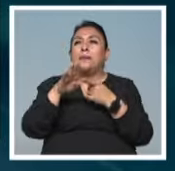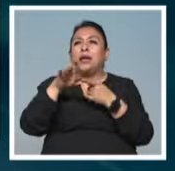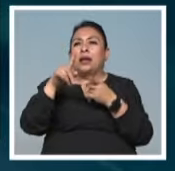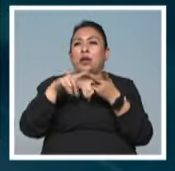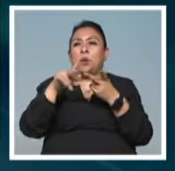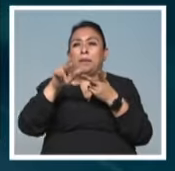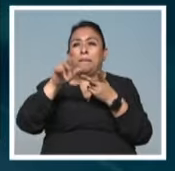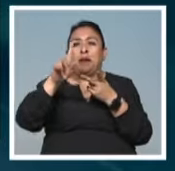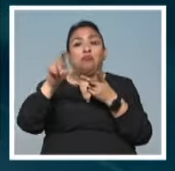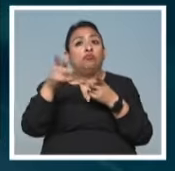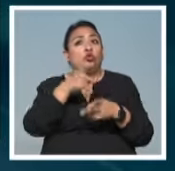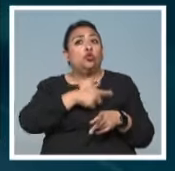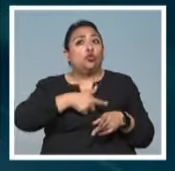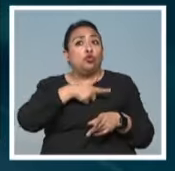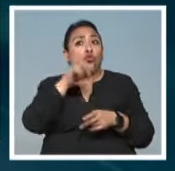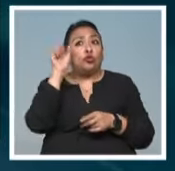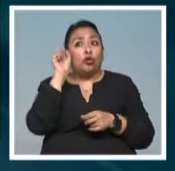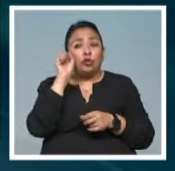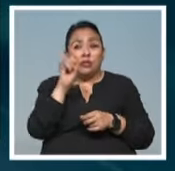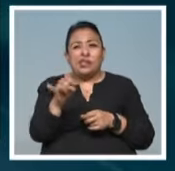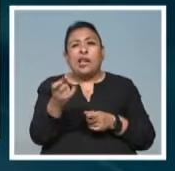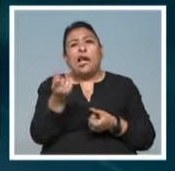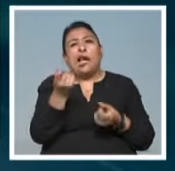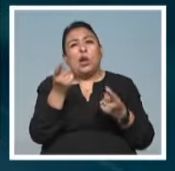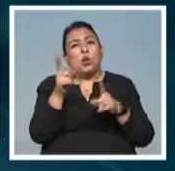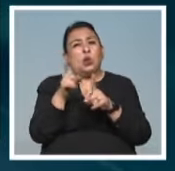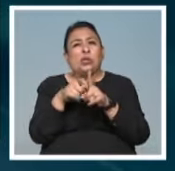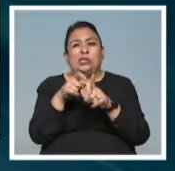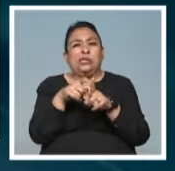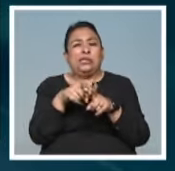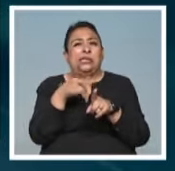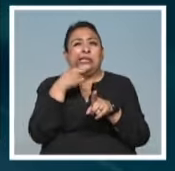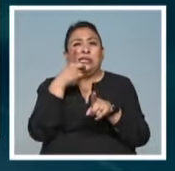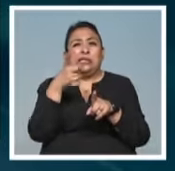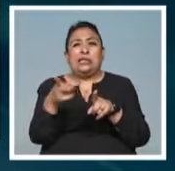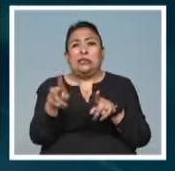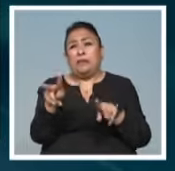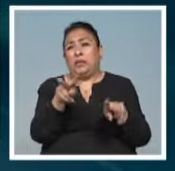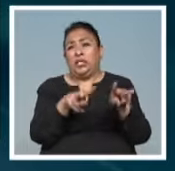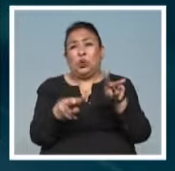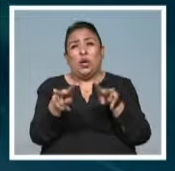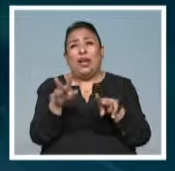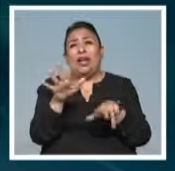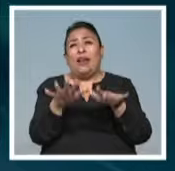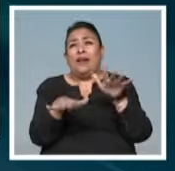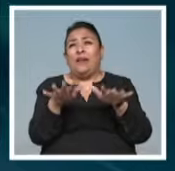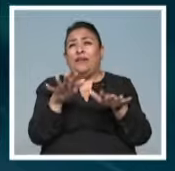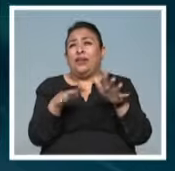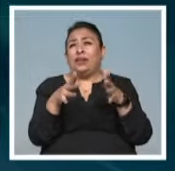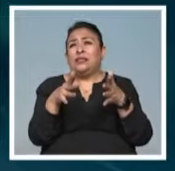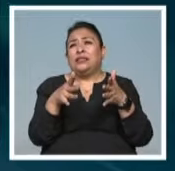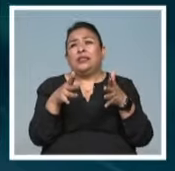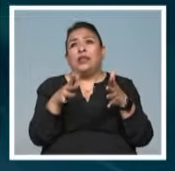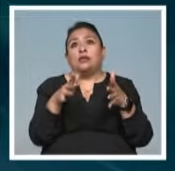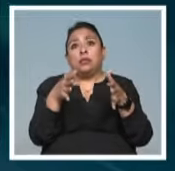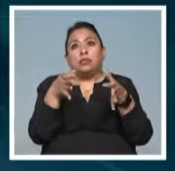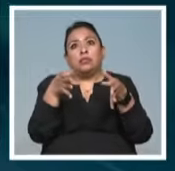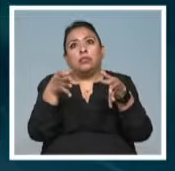Cantú fue bien recibida, aunque algunos críticos señalaron que la producción visual a veces extraía de la ejecución musical,